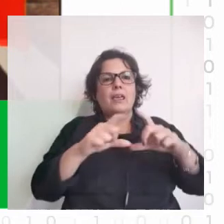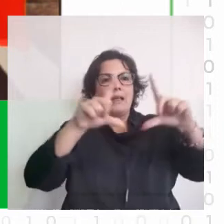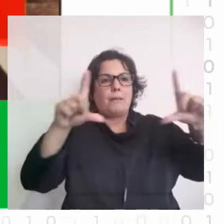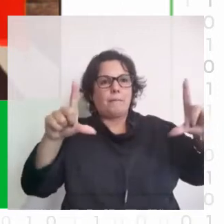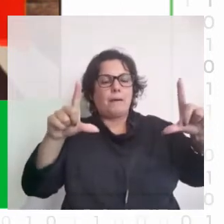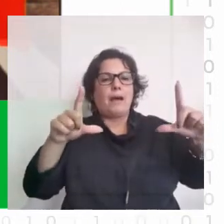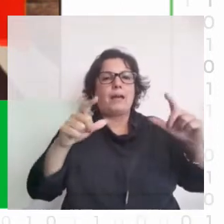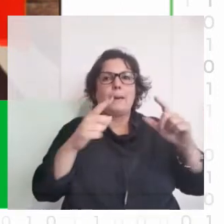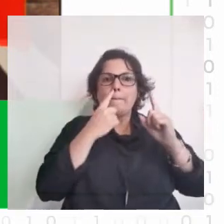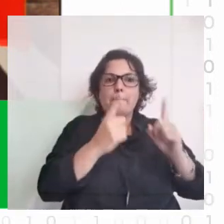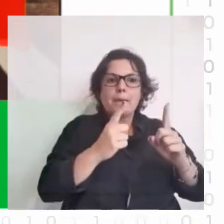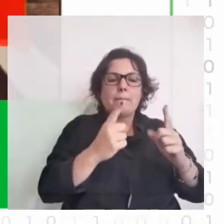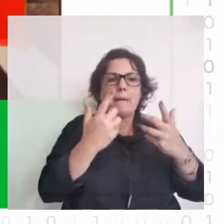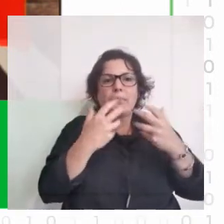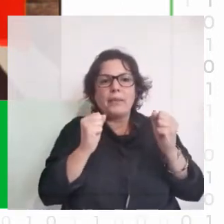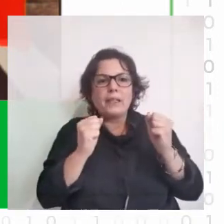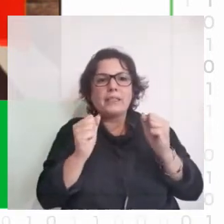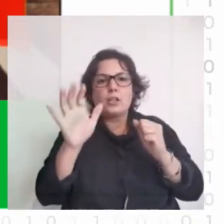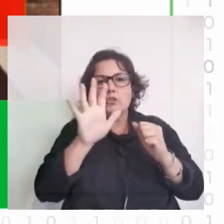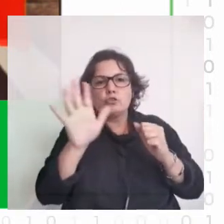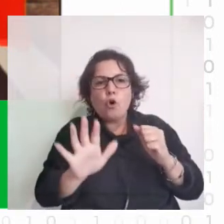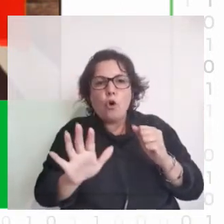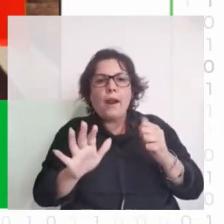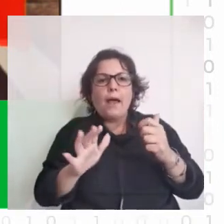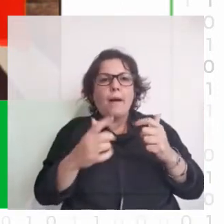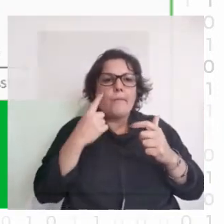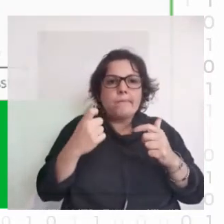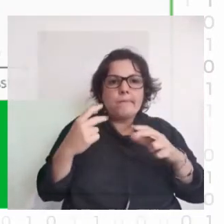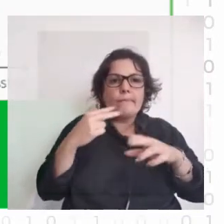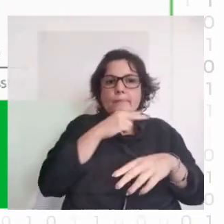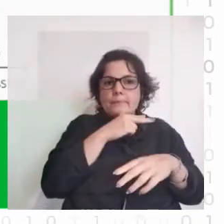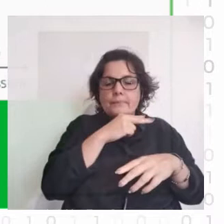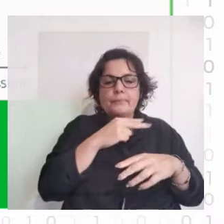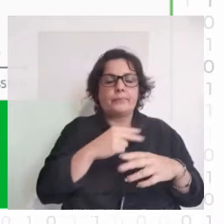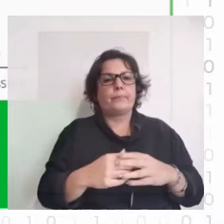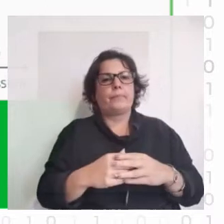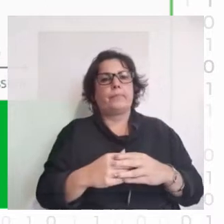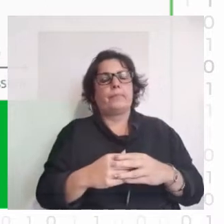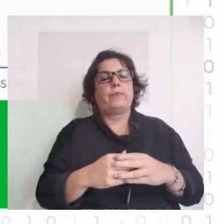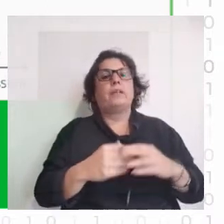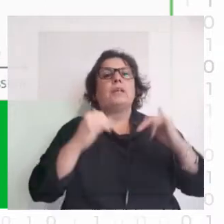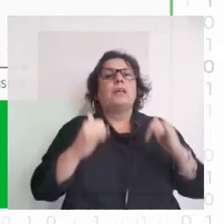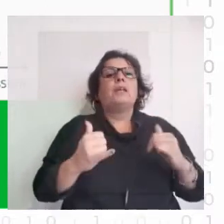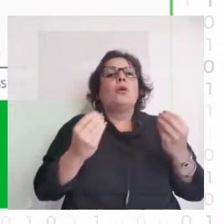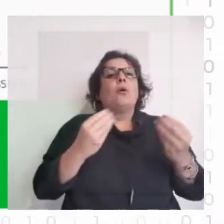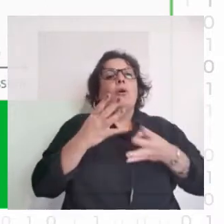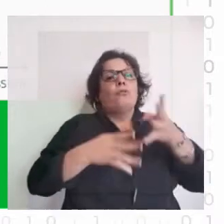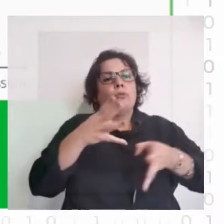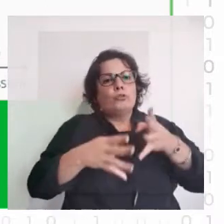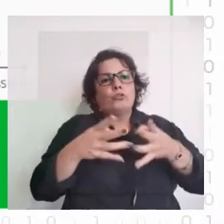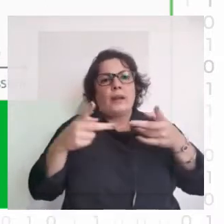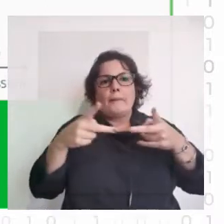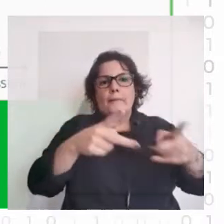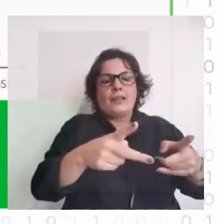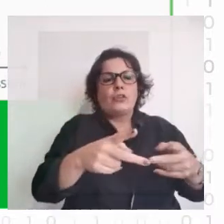detectar zonas que hayan sido falsificadas. ¿Y cómo funcionan estos métodos? Bueno, estos métodos se